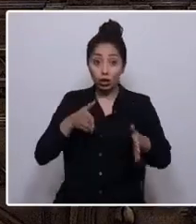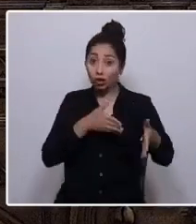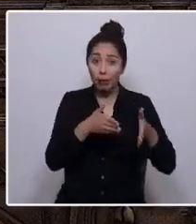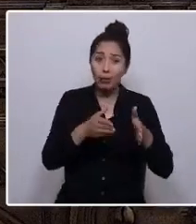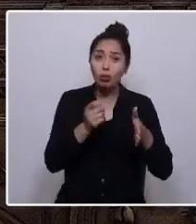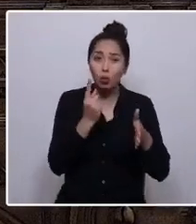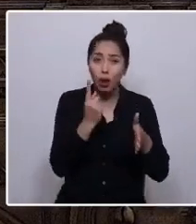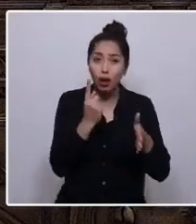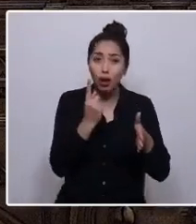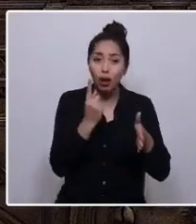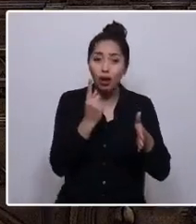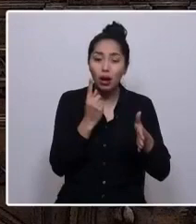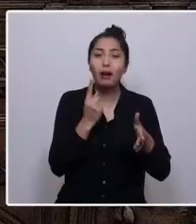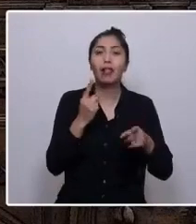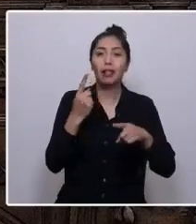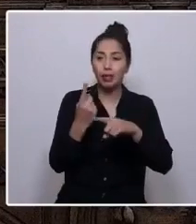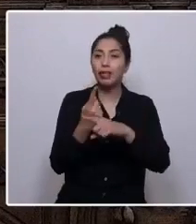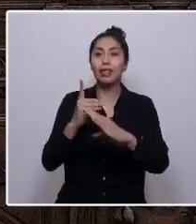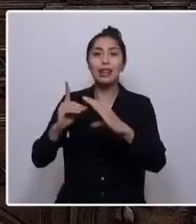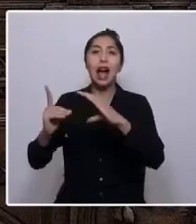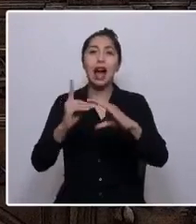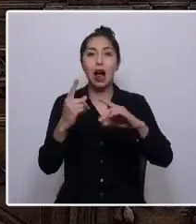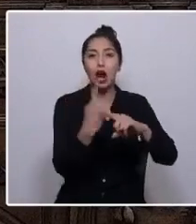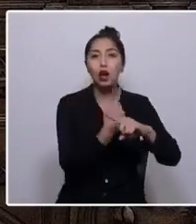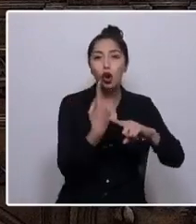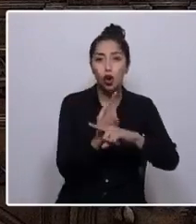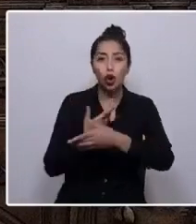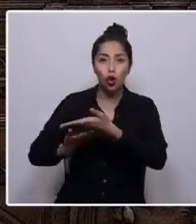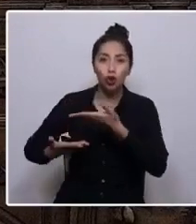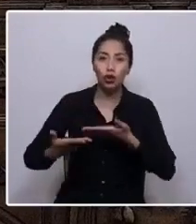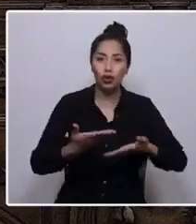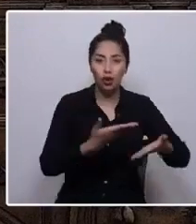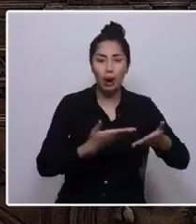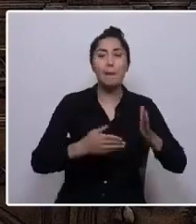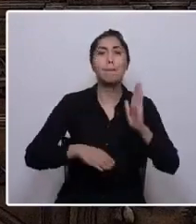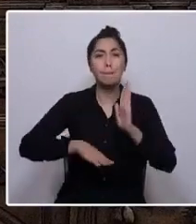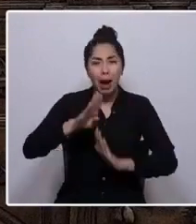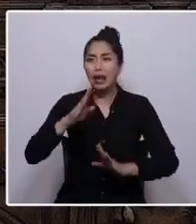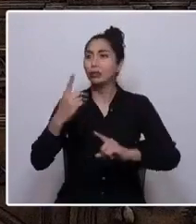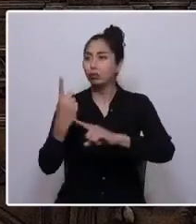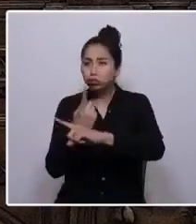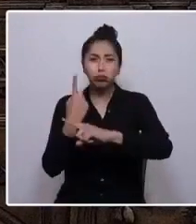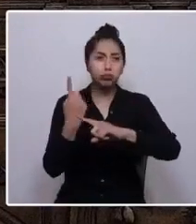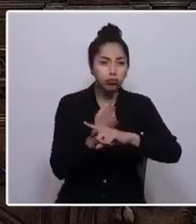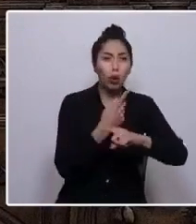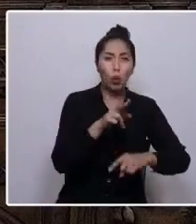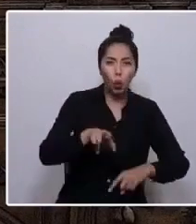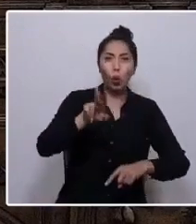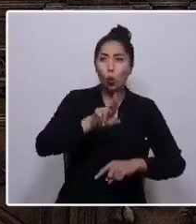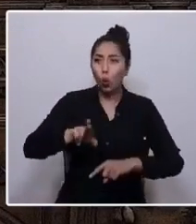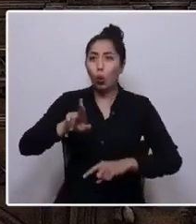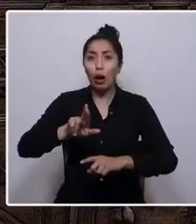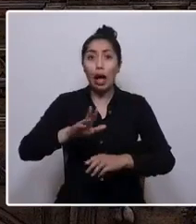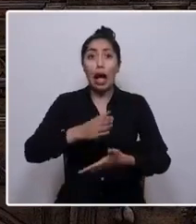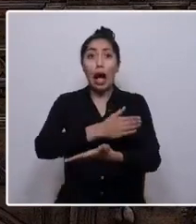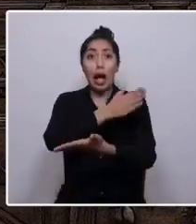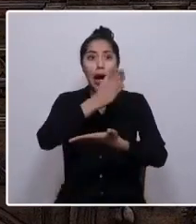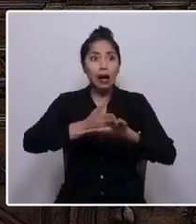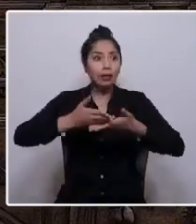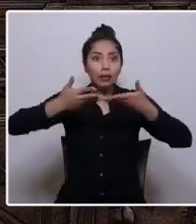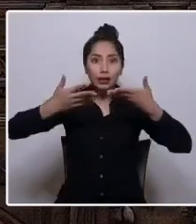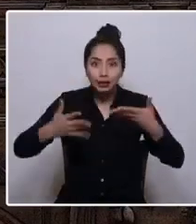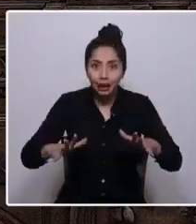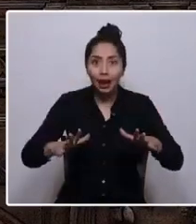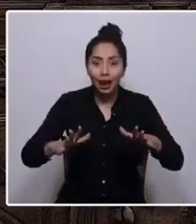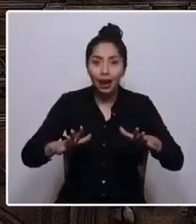del diálogo. Diálogo y más diálogo, hasta convencer o